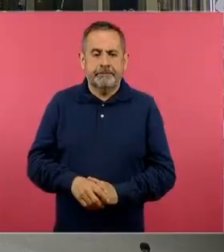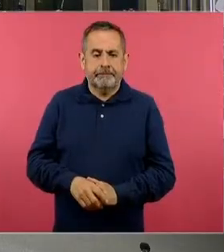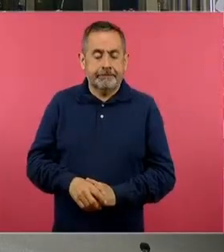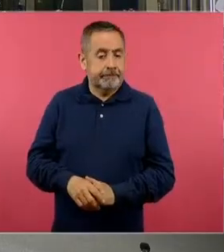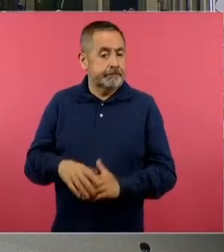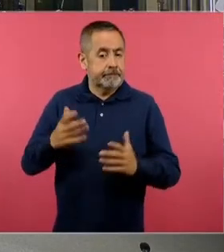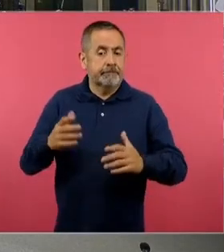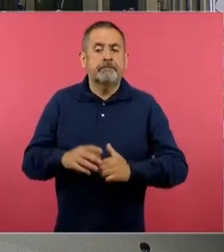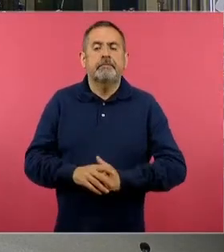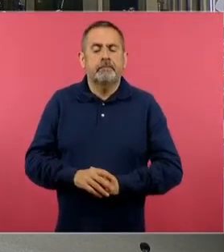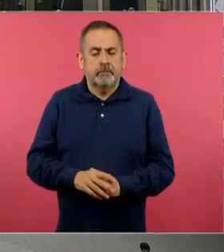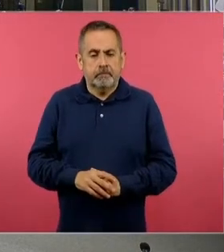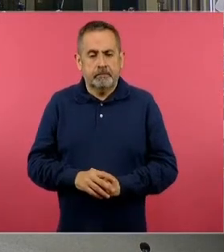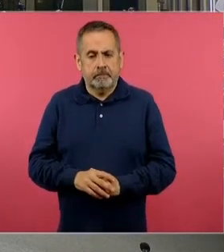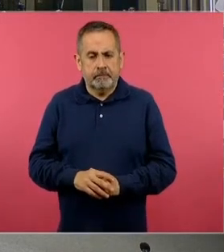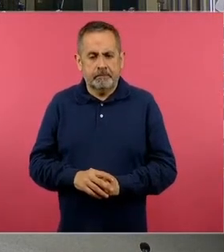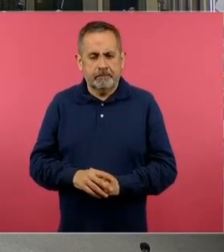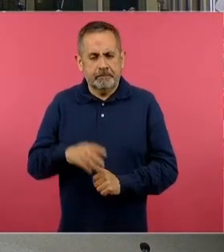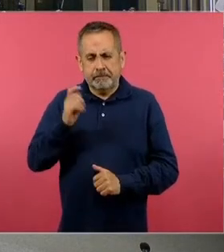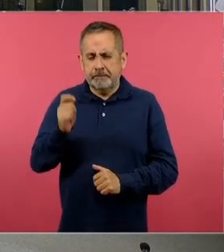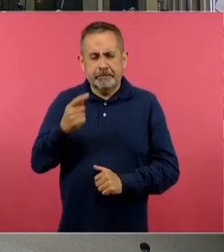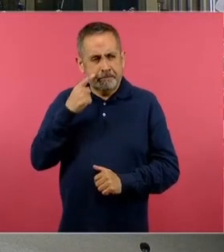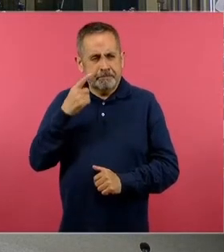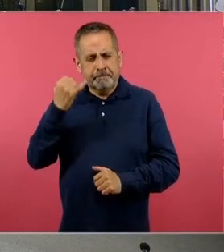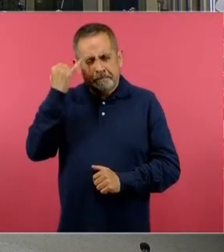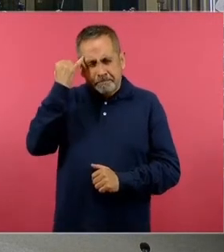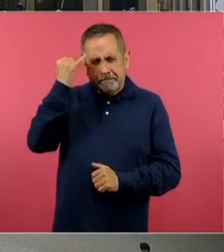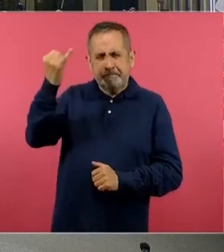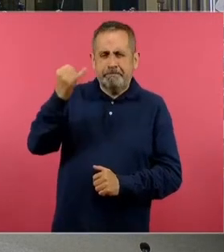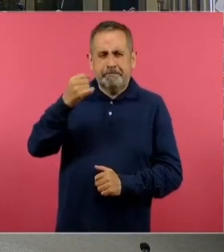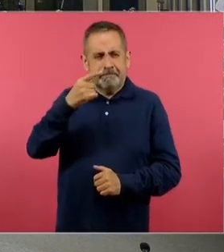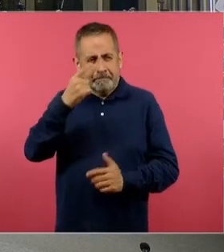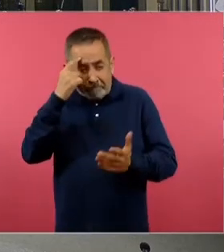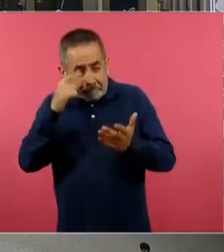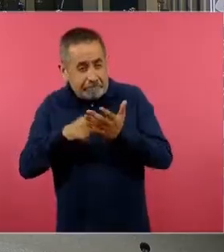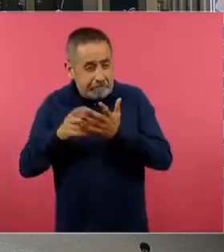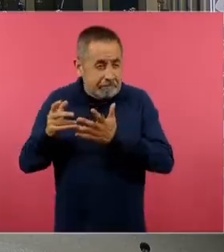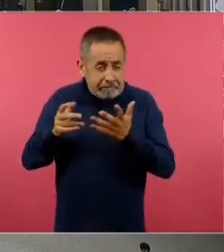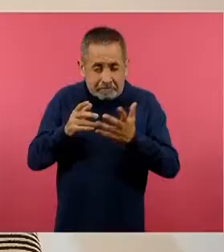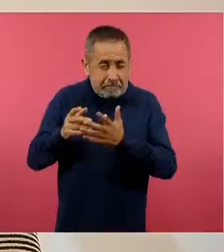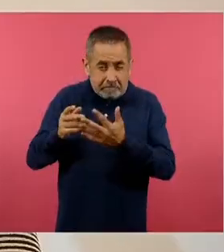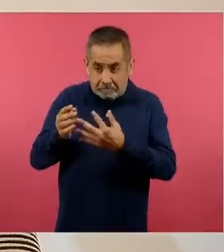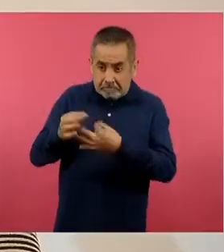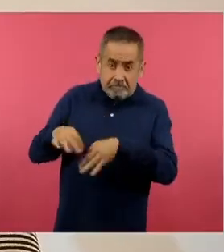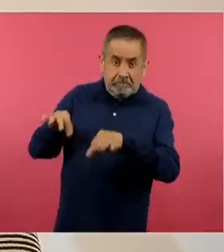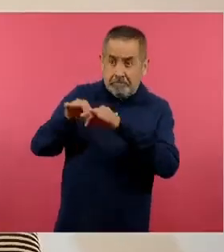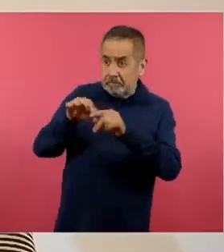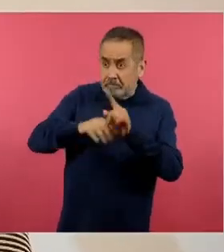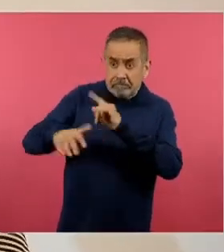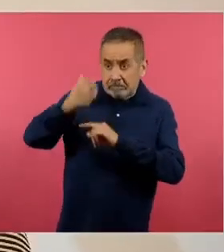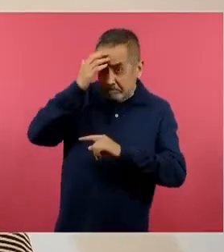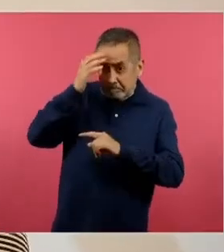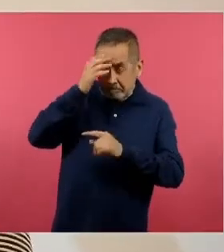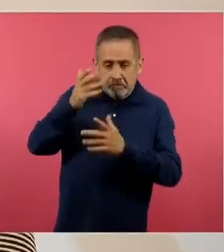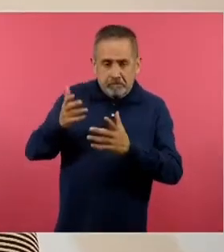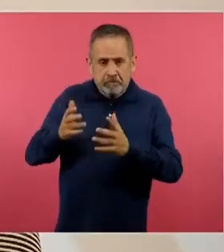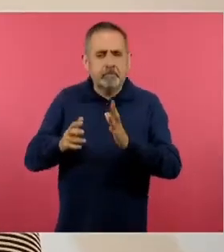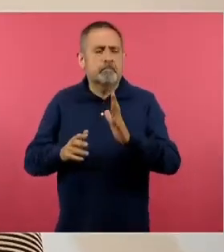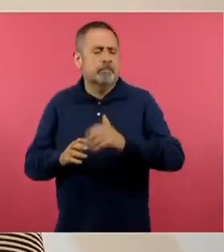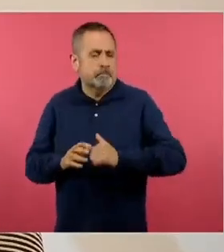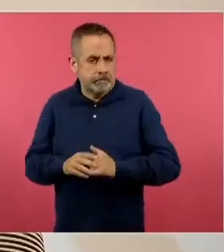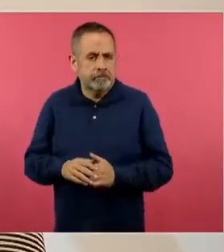Entonces, quiere decir que estas ideas, creencias son muy importantes de conocerlas, vamos a tratar de